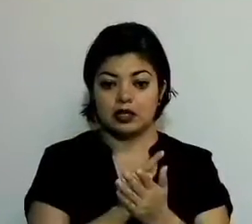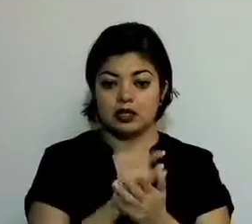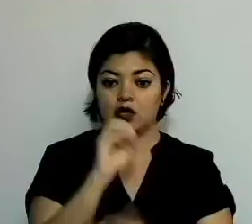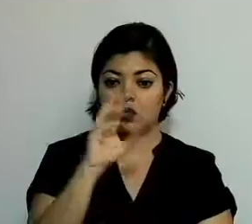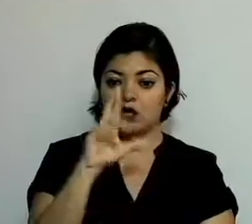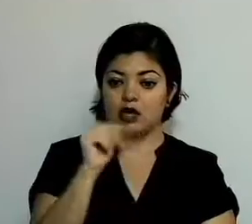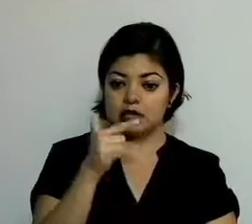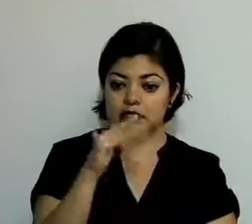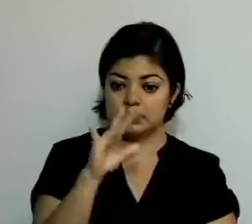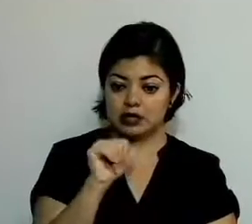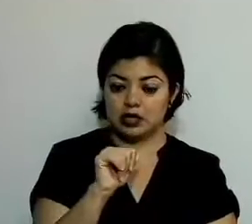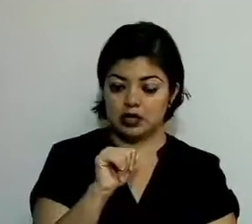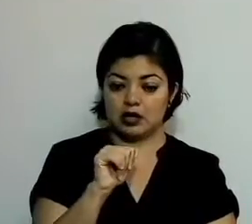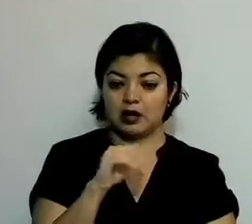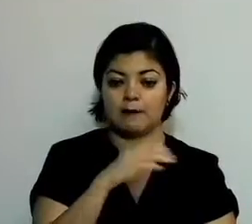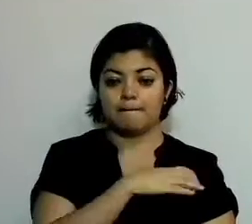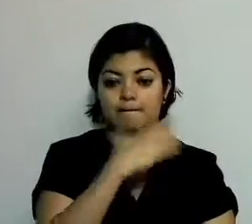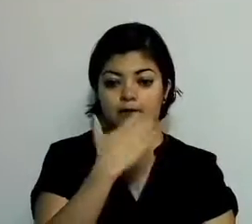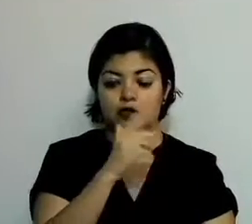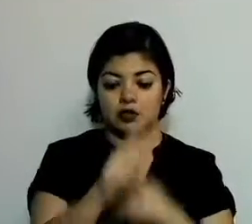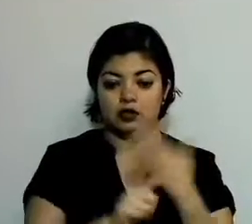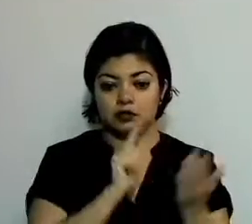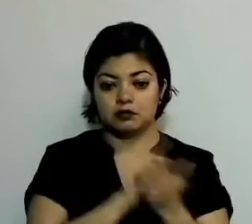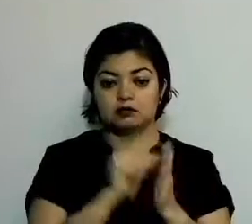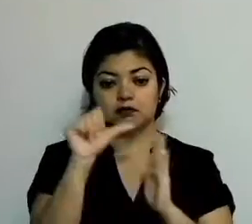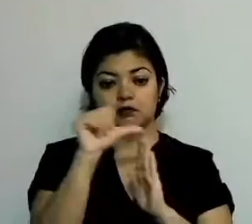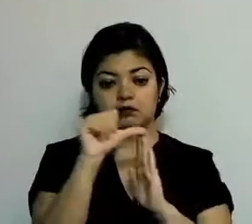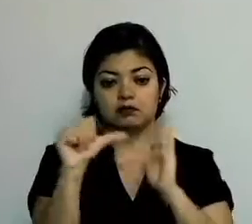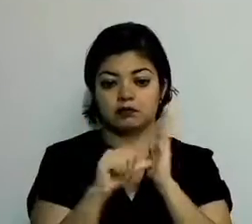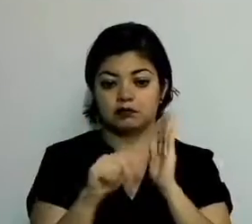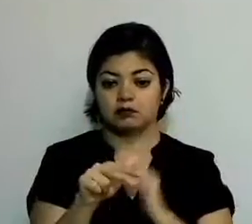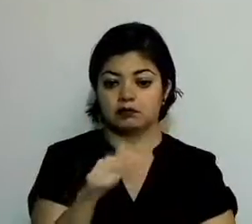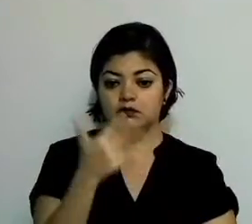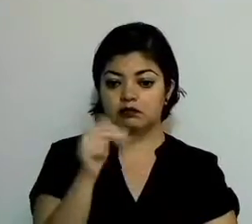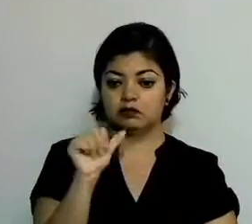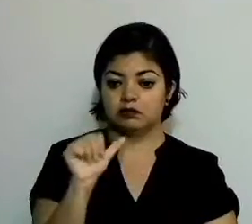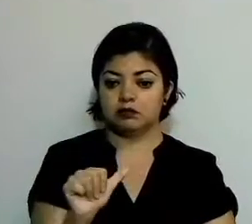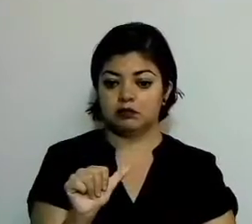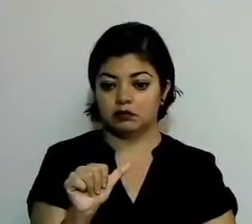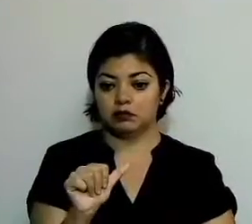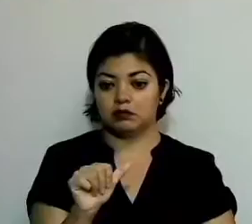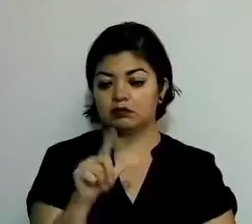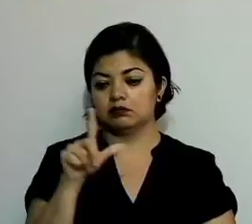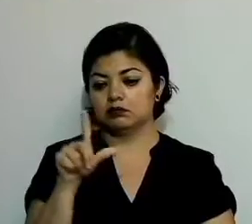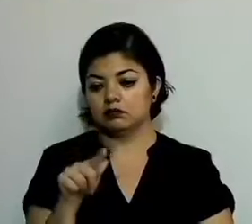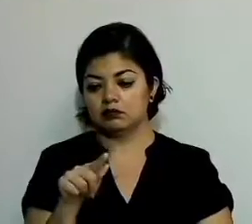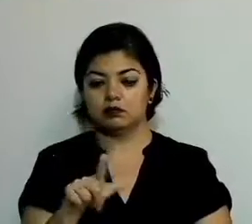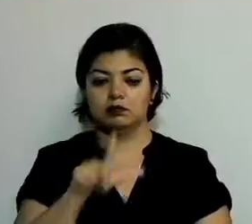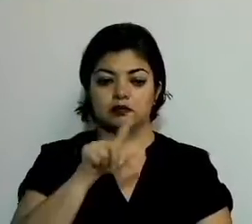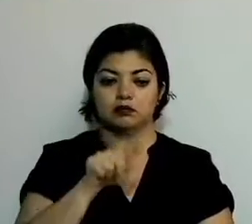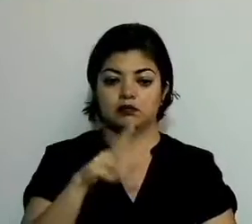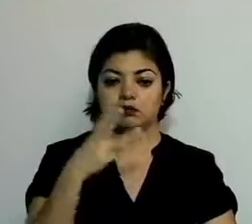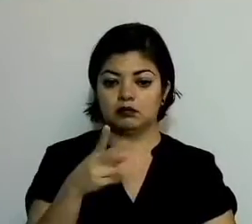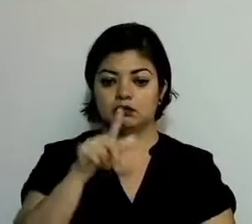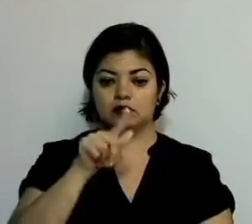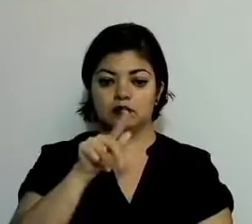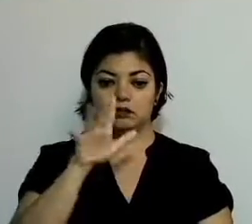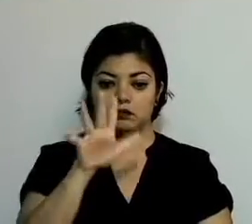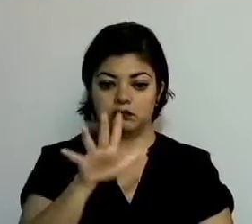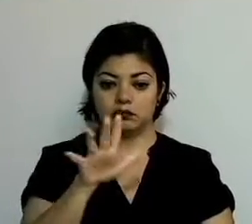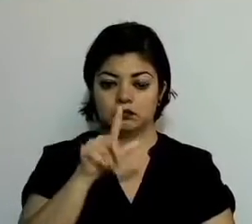Legislativo, en relación con los artículos 13A, 70, 73, 75,